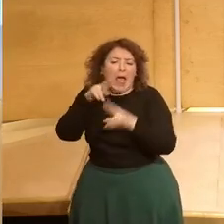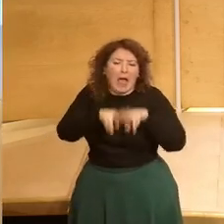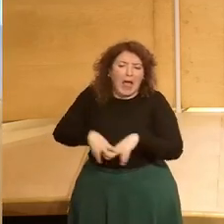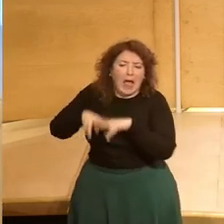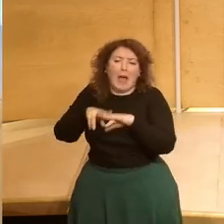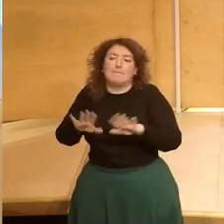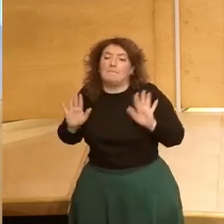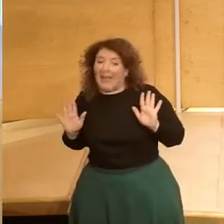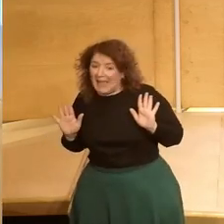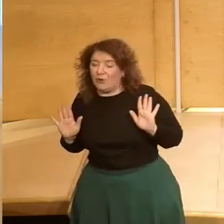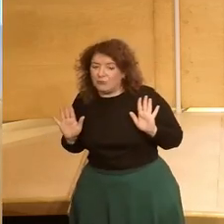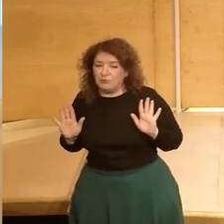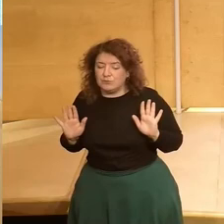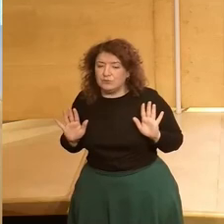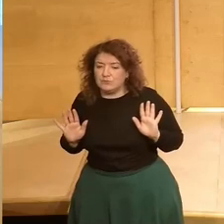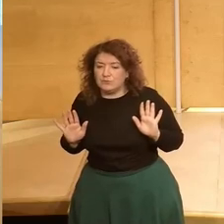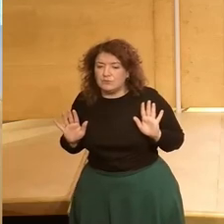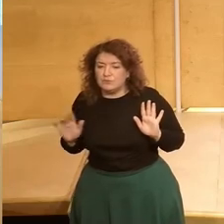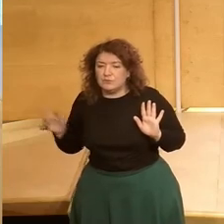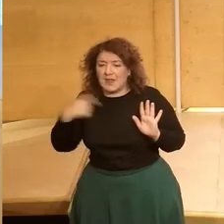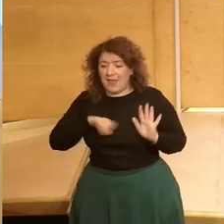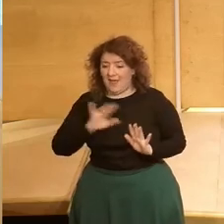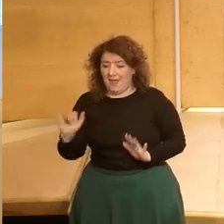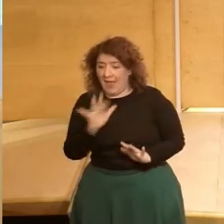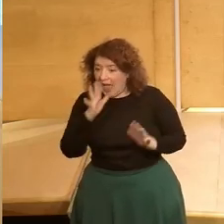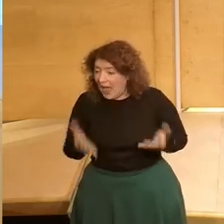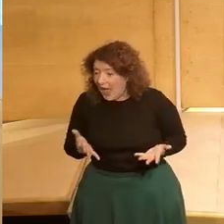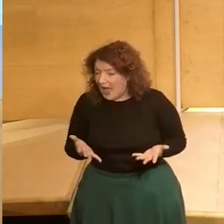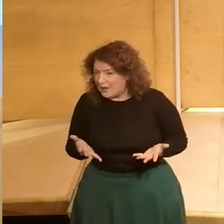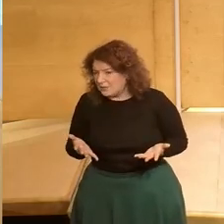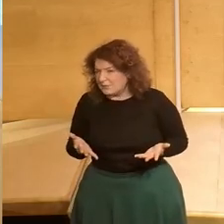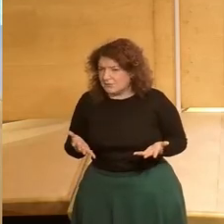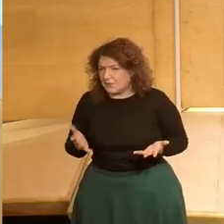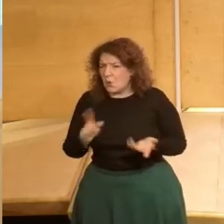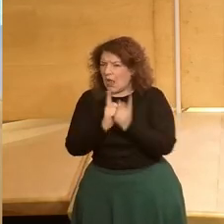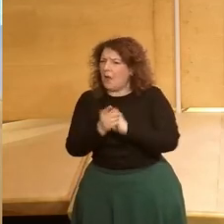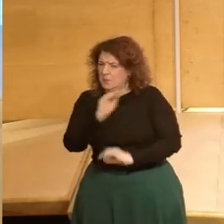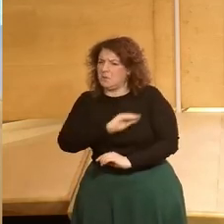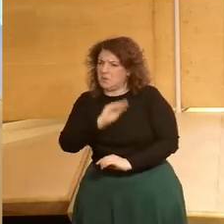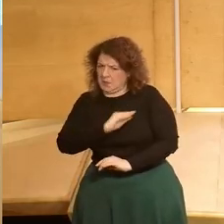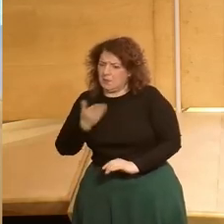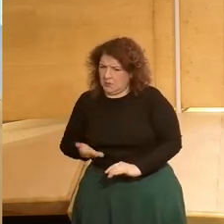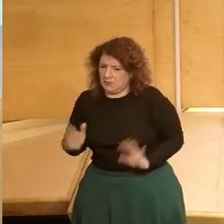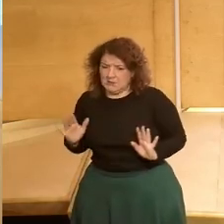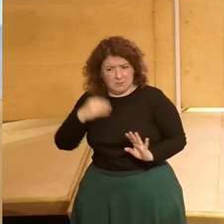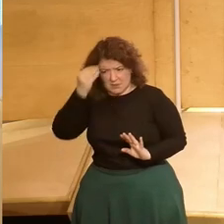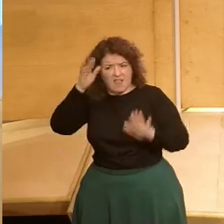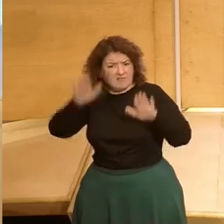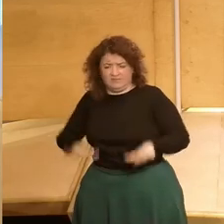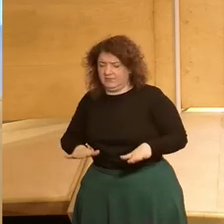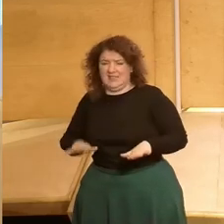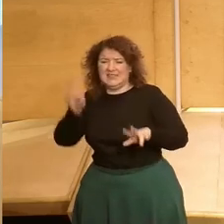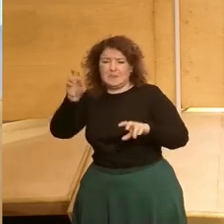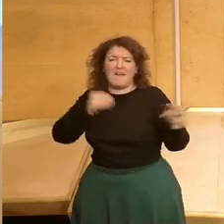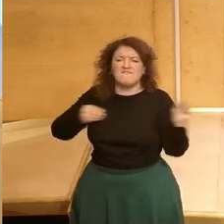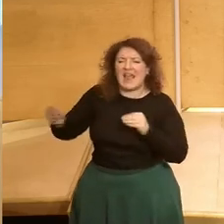pero yo creo que lo que sí ya tenemos aquí es un cambio importante y que yo creo está para quedarse en cuanto a la